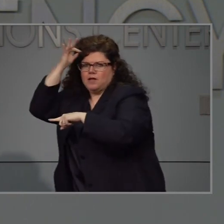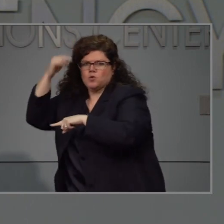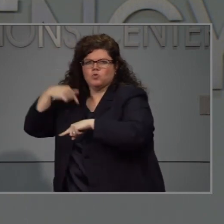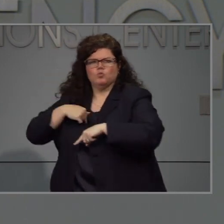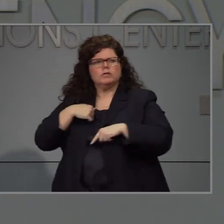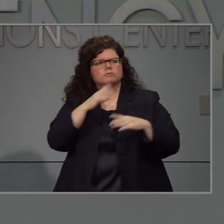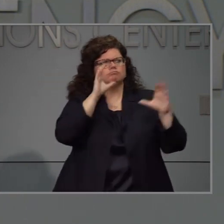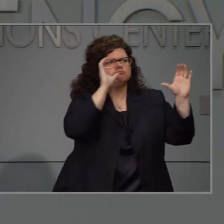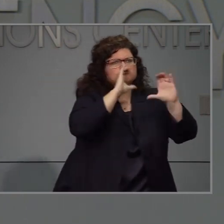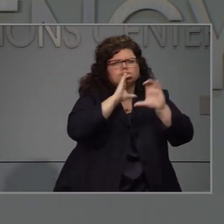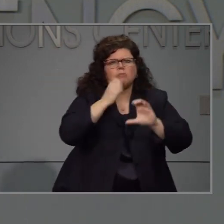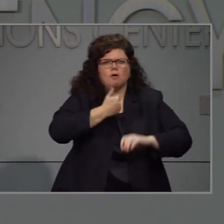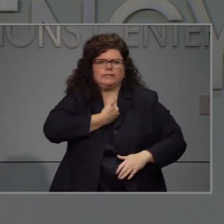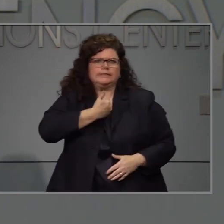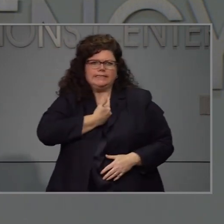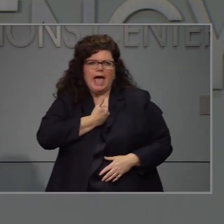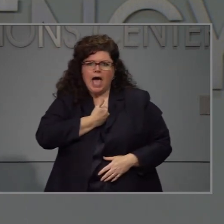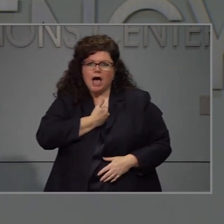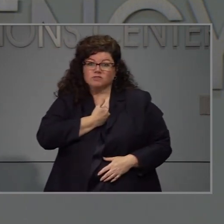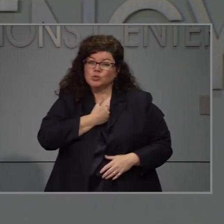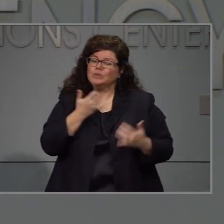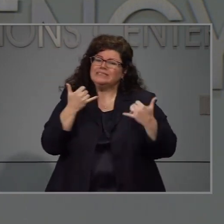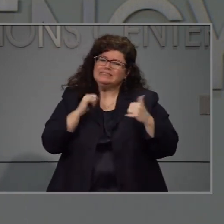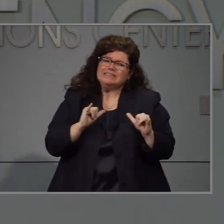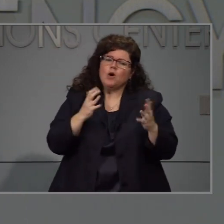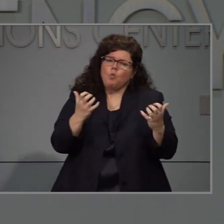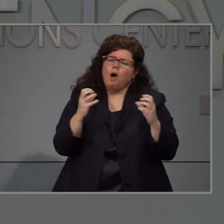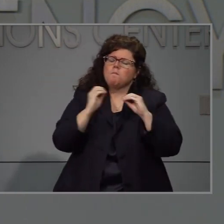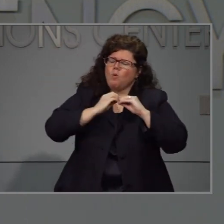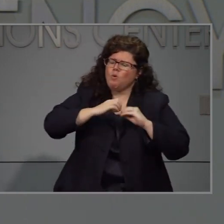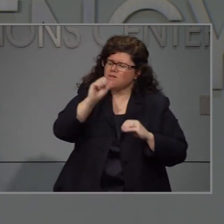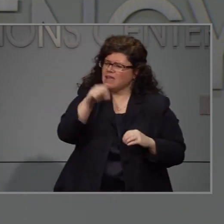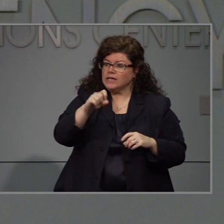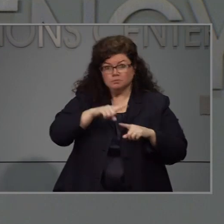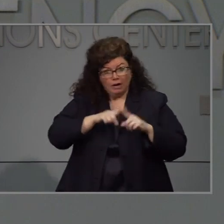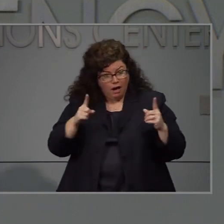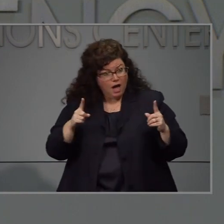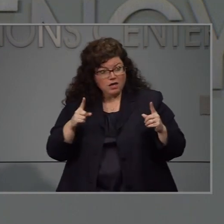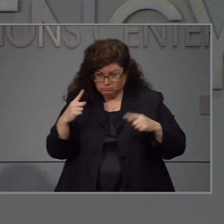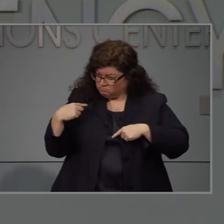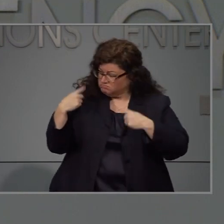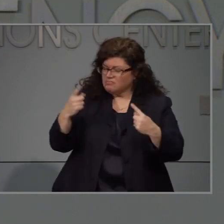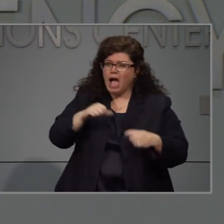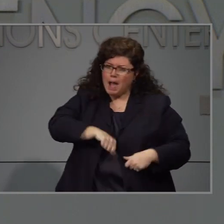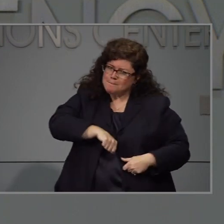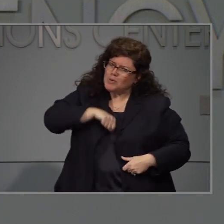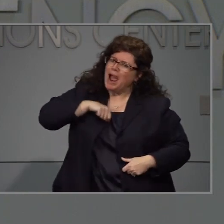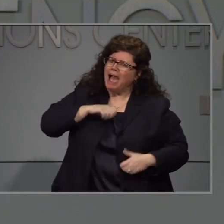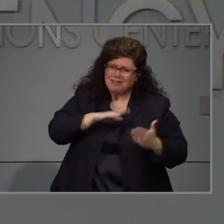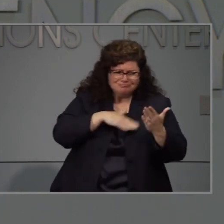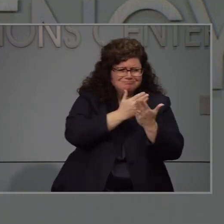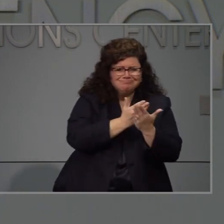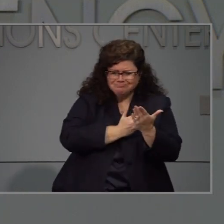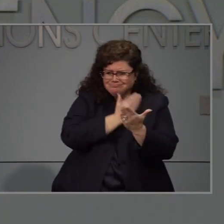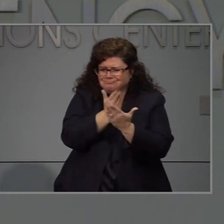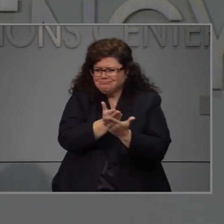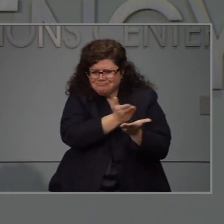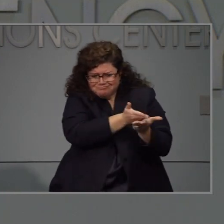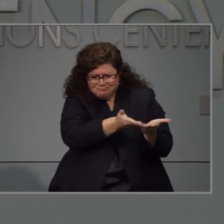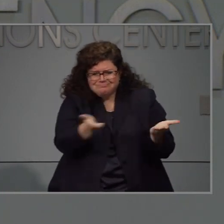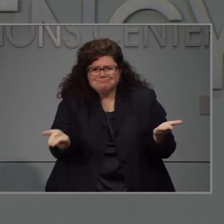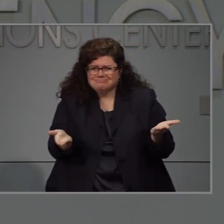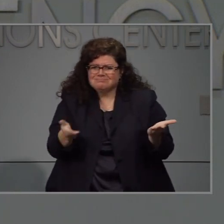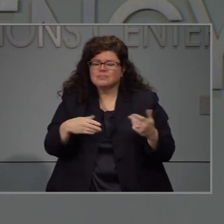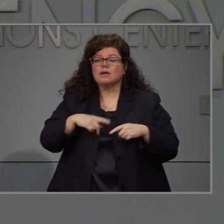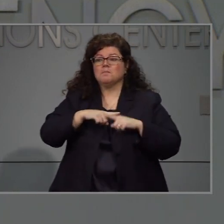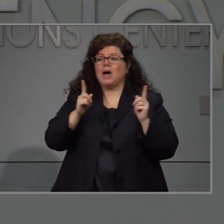insumos necesarios para Carolina del Norte y seguimos contra trabajando en esto estoy contenta por el progreso